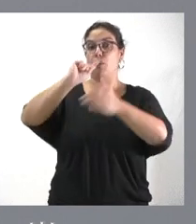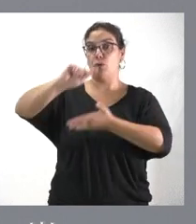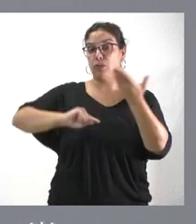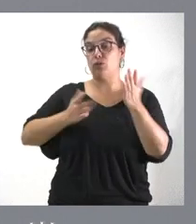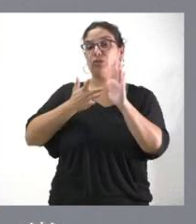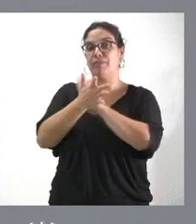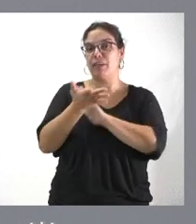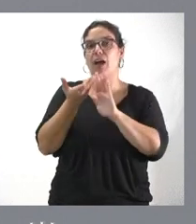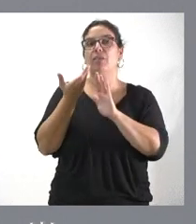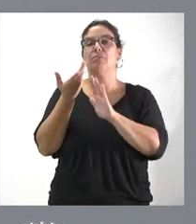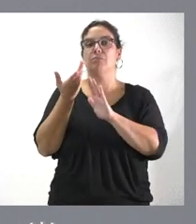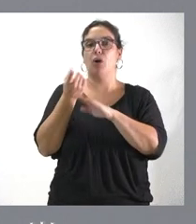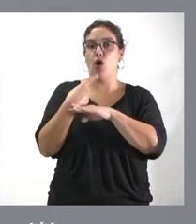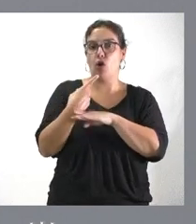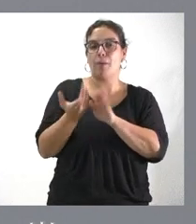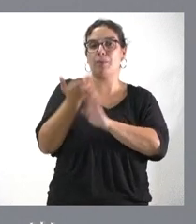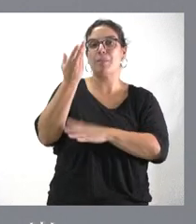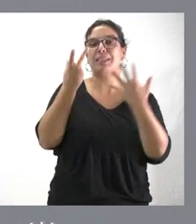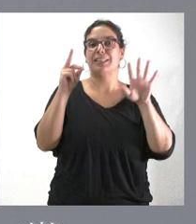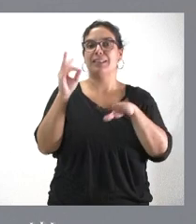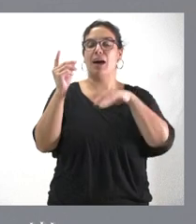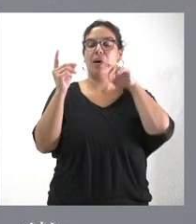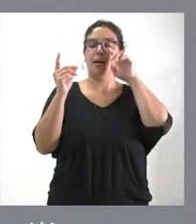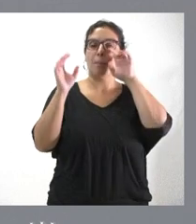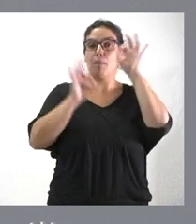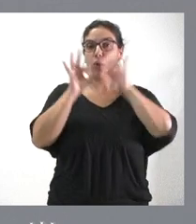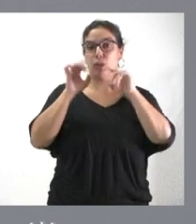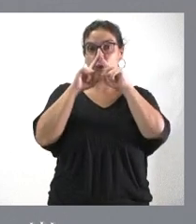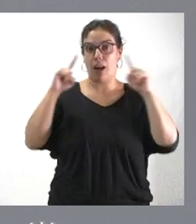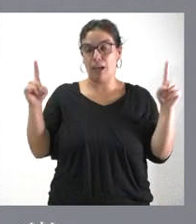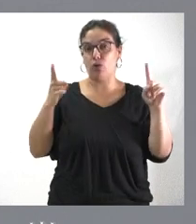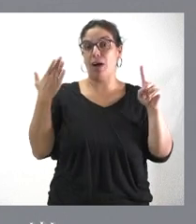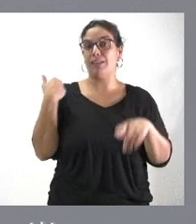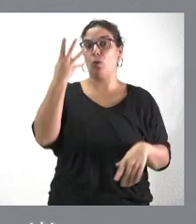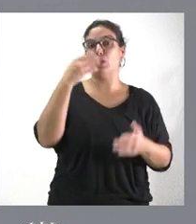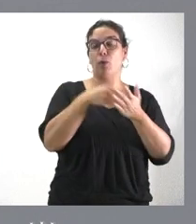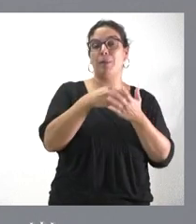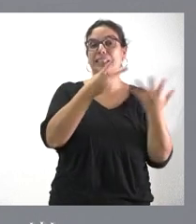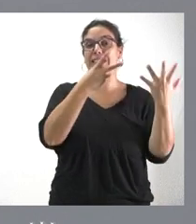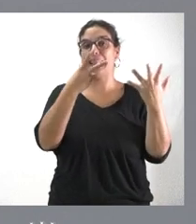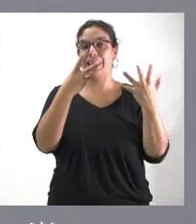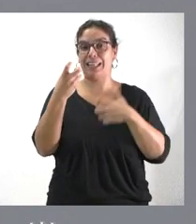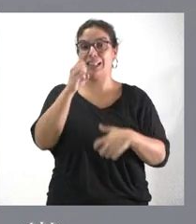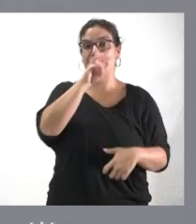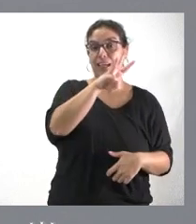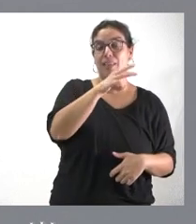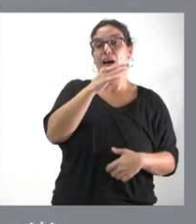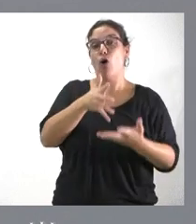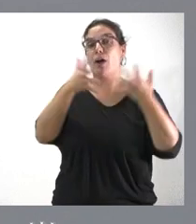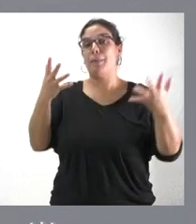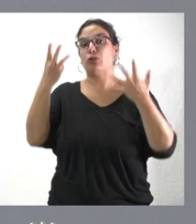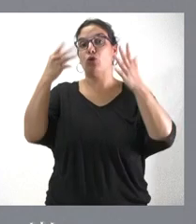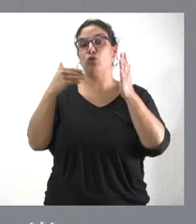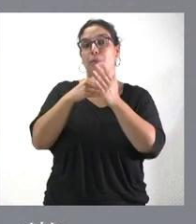les digo, un aumento de horas del 70% anual, que pasa de 4.713 a 8.018